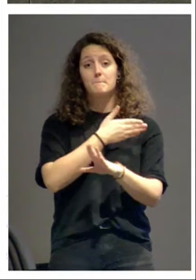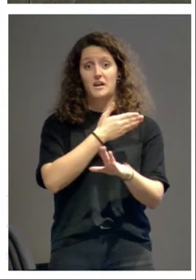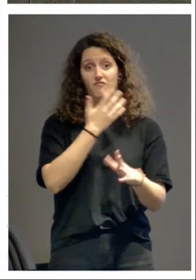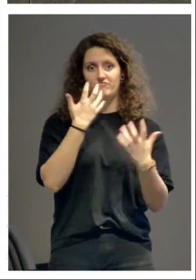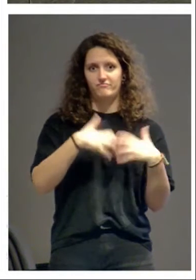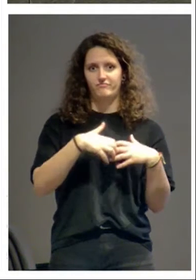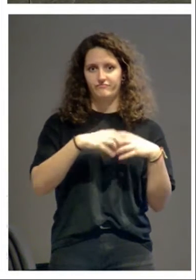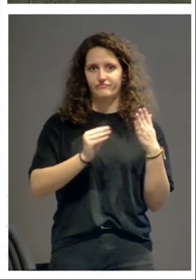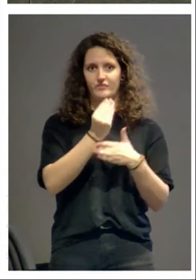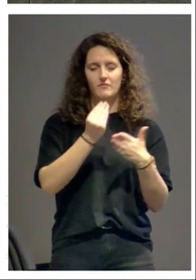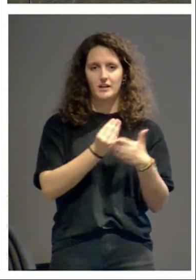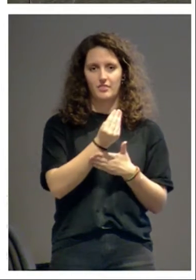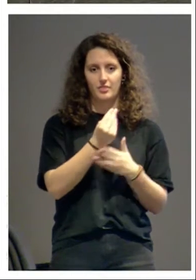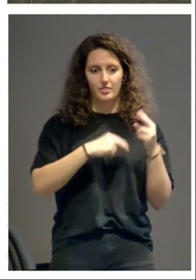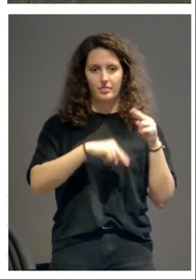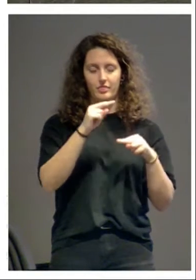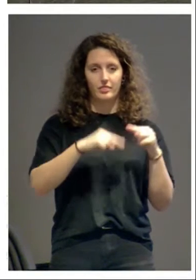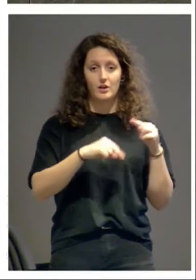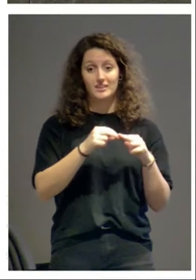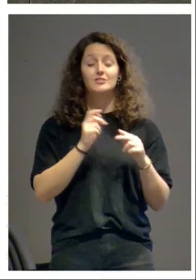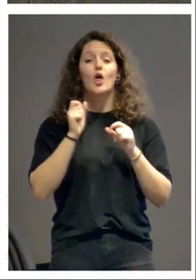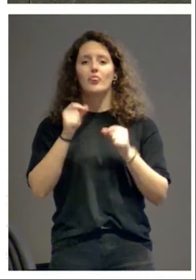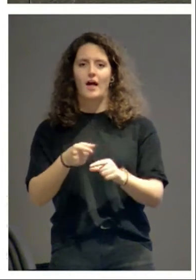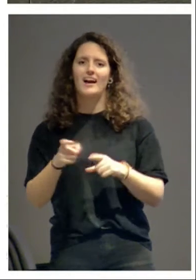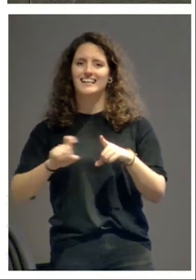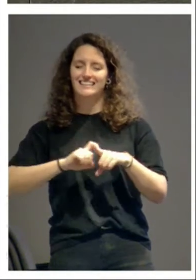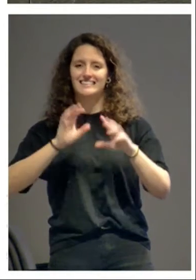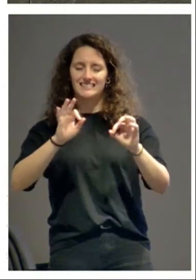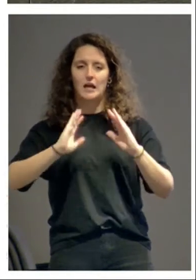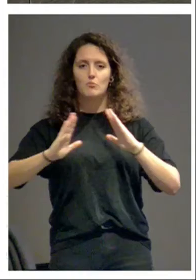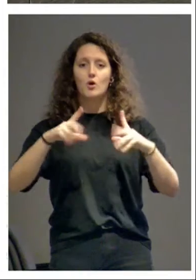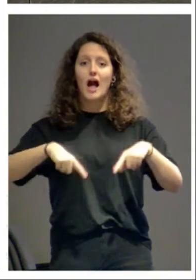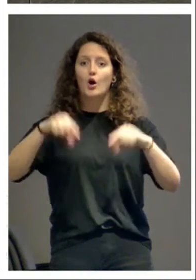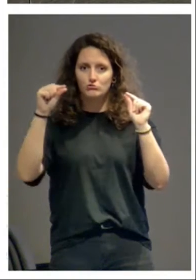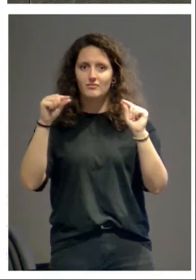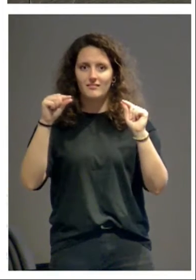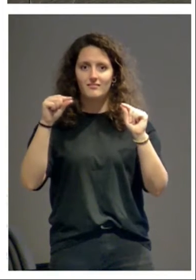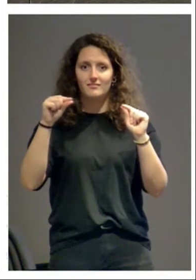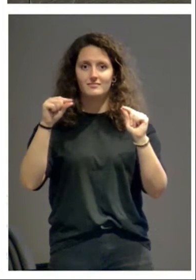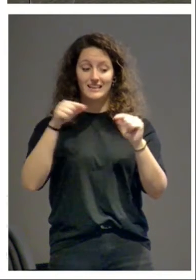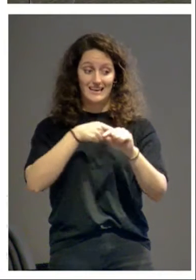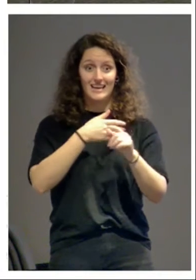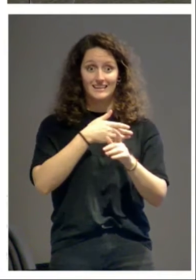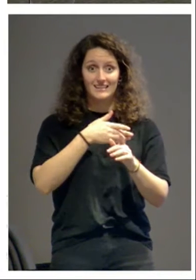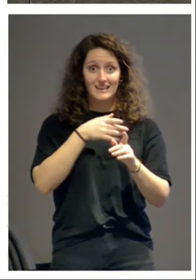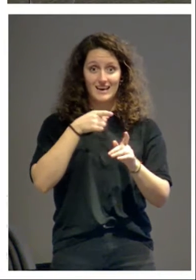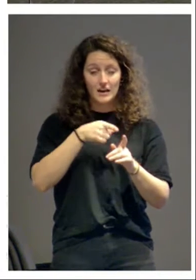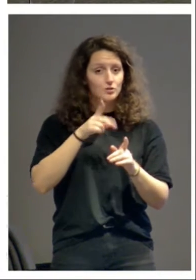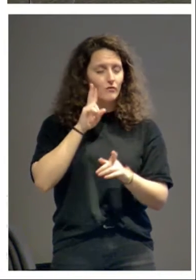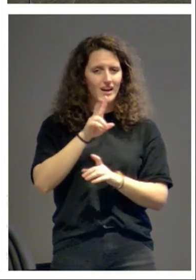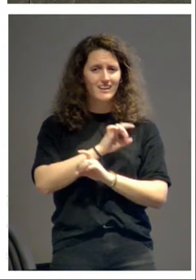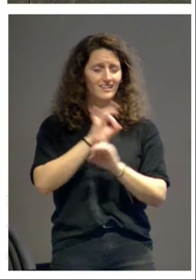que es algo que va a caracterizar las construcciones de época gótica, está presente clarísimamente